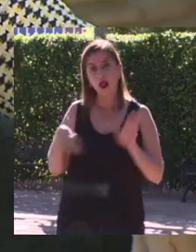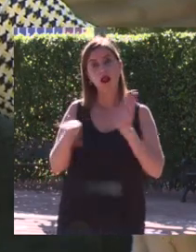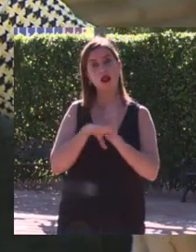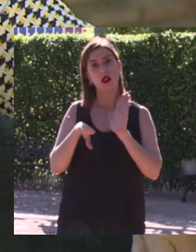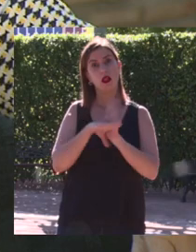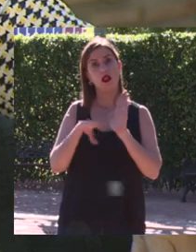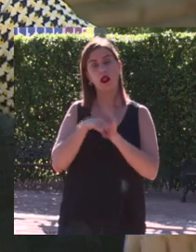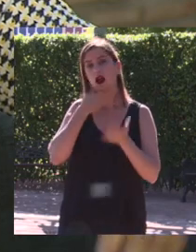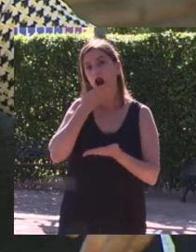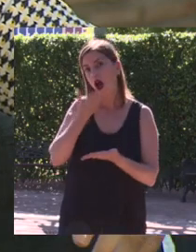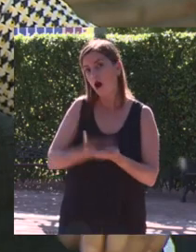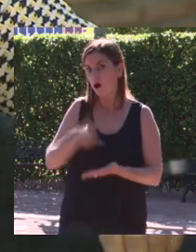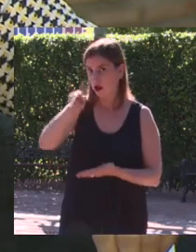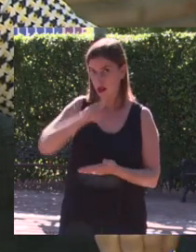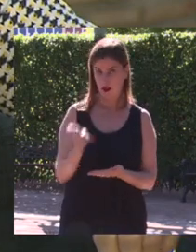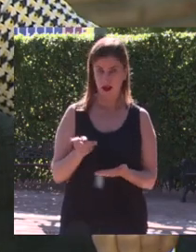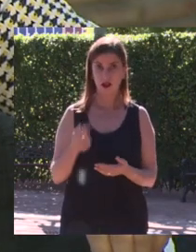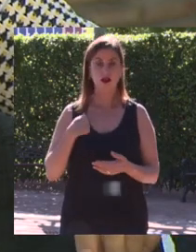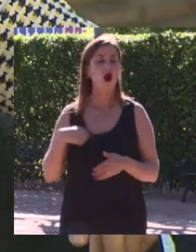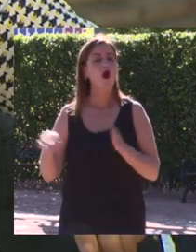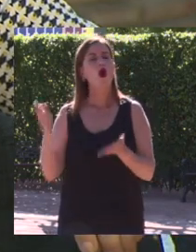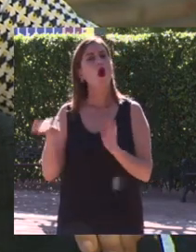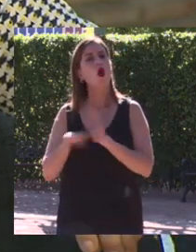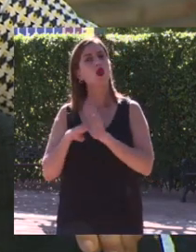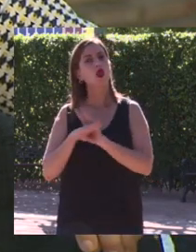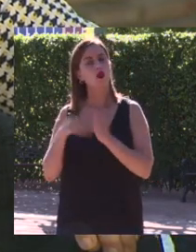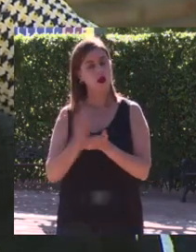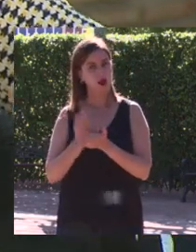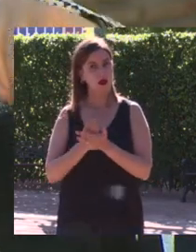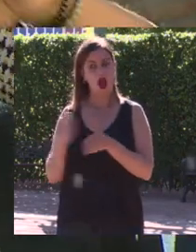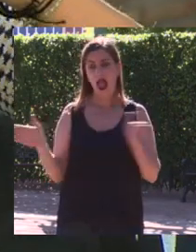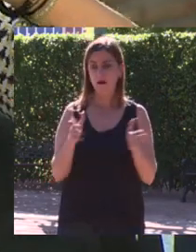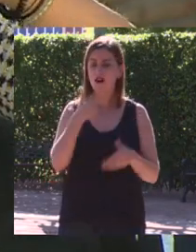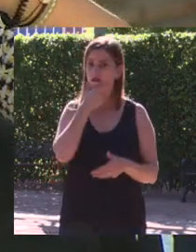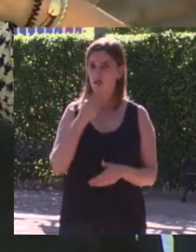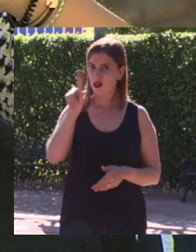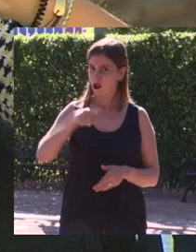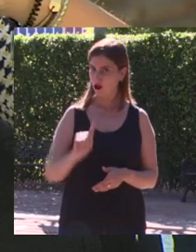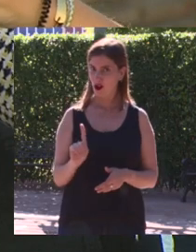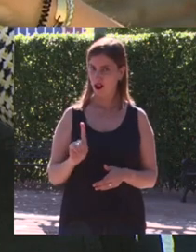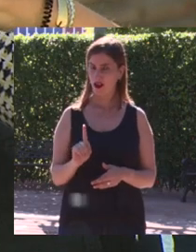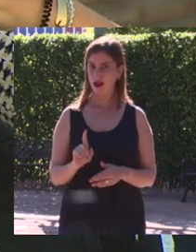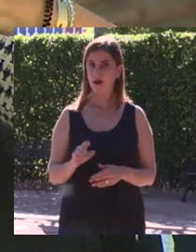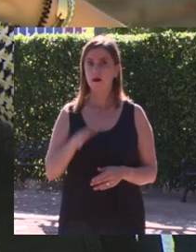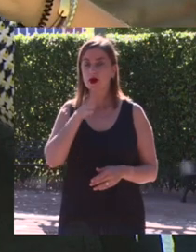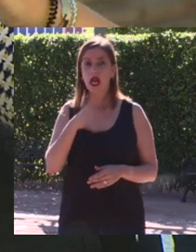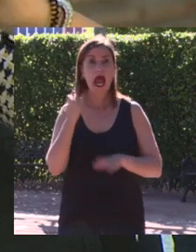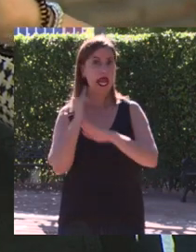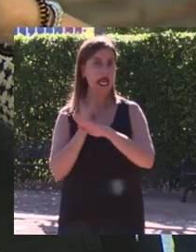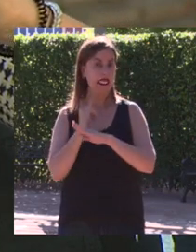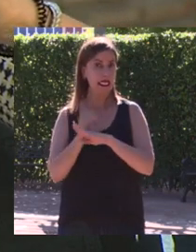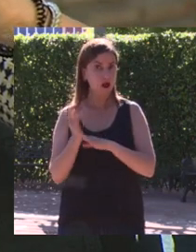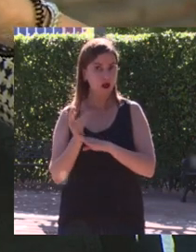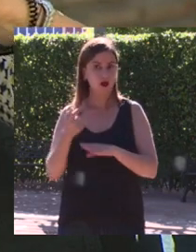esto que hacemos yo seguí estudiando no era una época fácil porque incluso ya en el instituto que ya